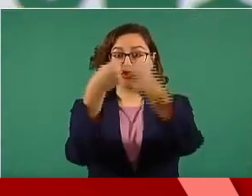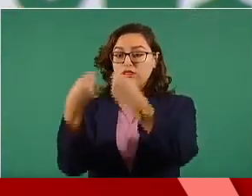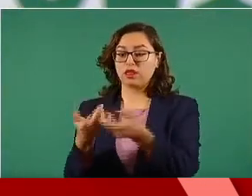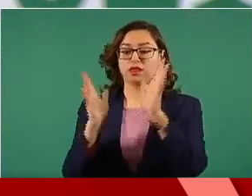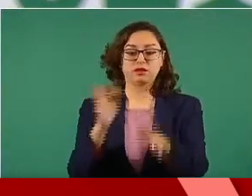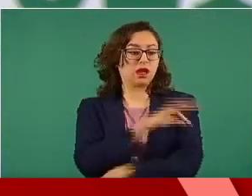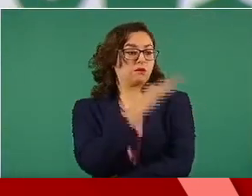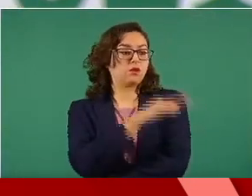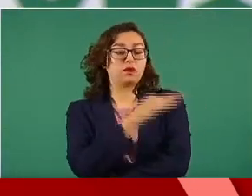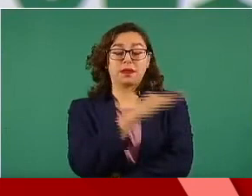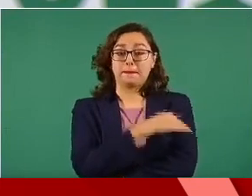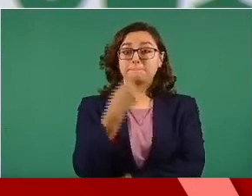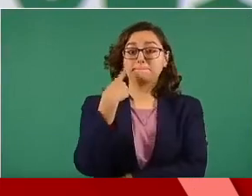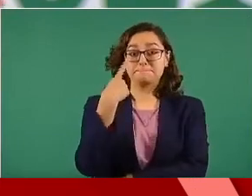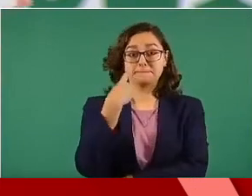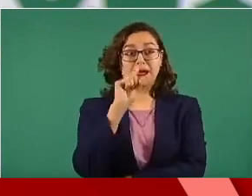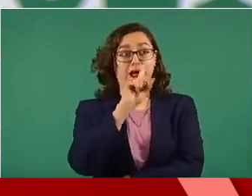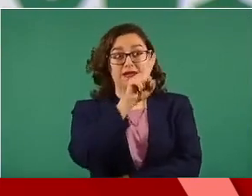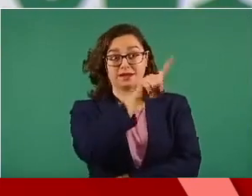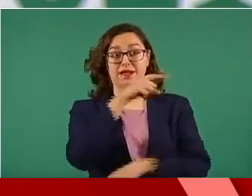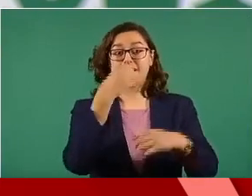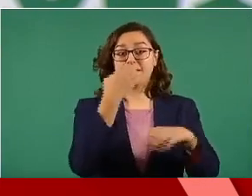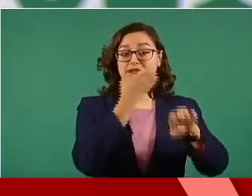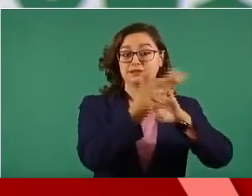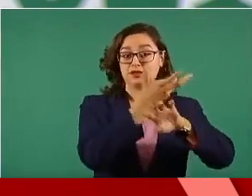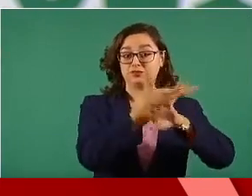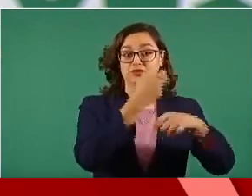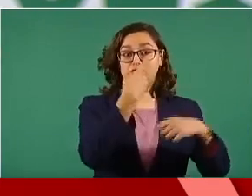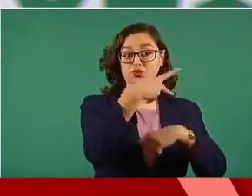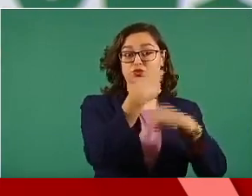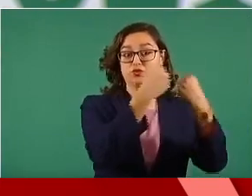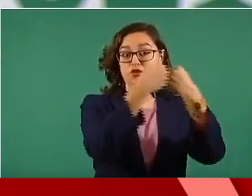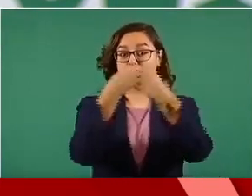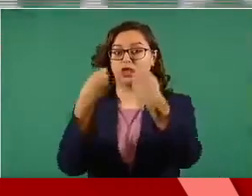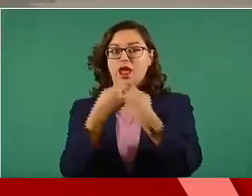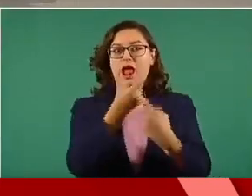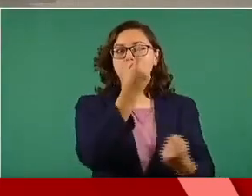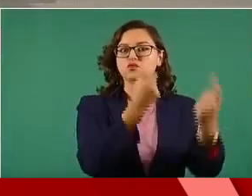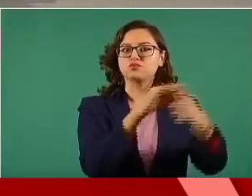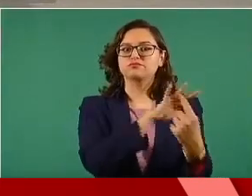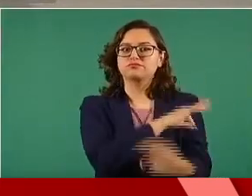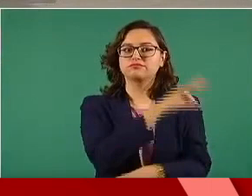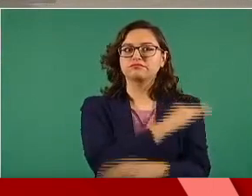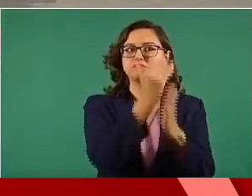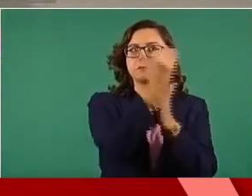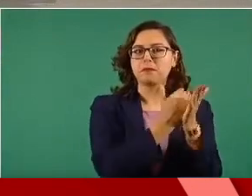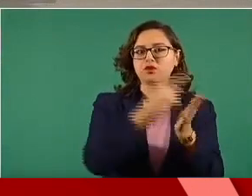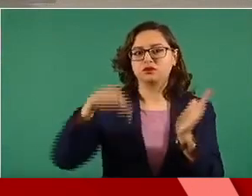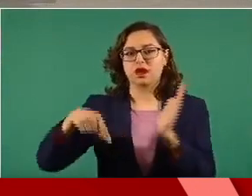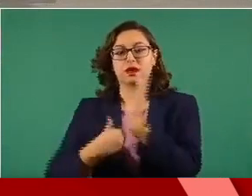pienso que tenemos buenos elementos, tanto por el lado económico-comercial, como por el lado de la cuestión de salud,